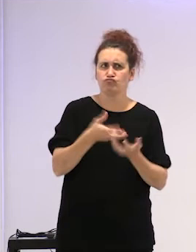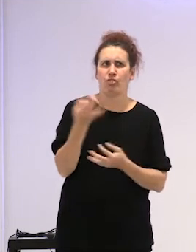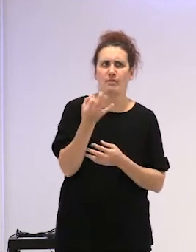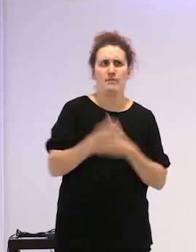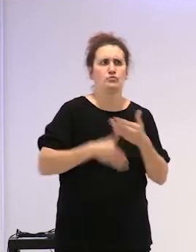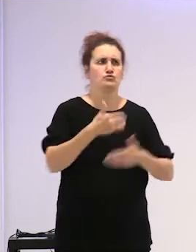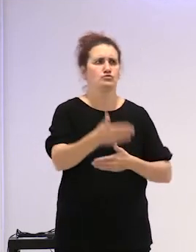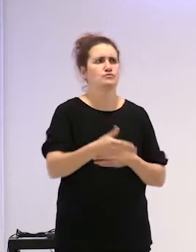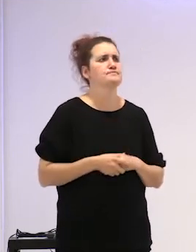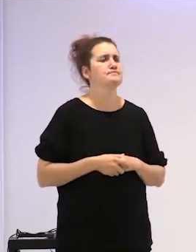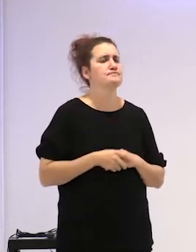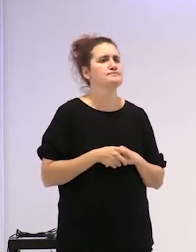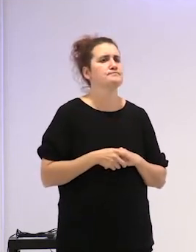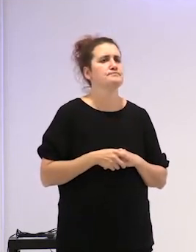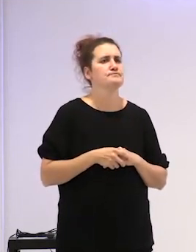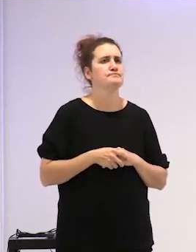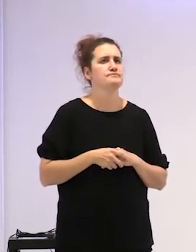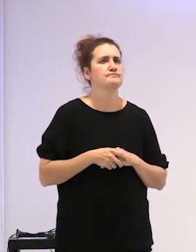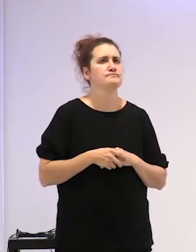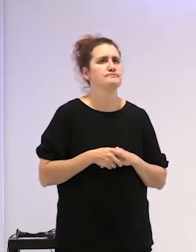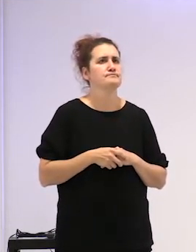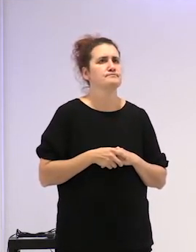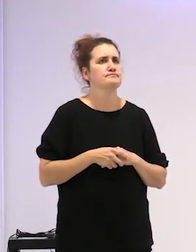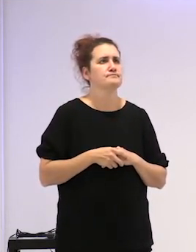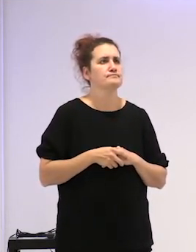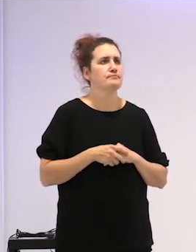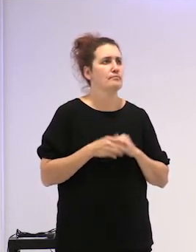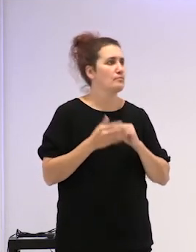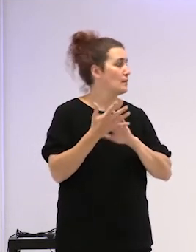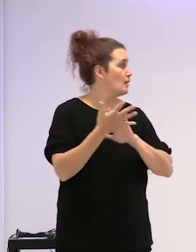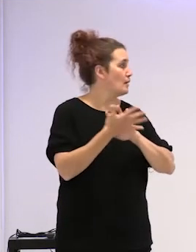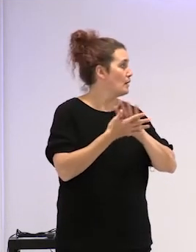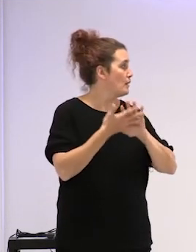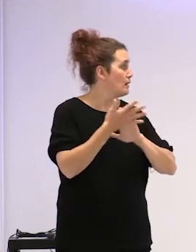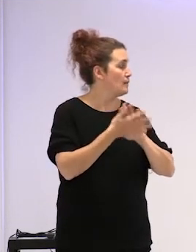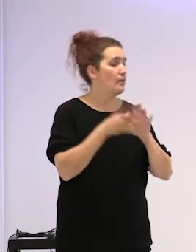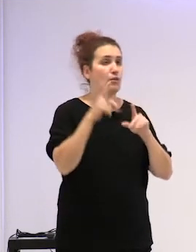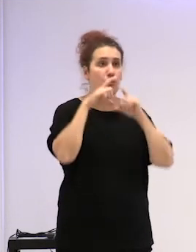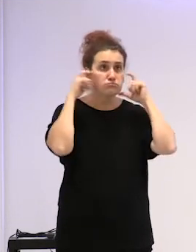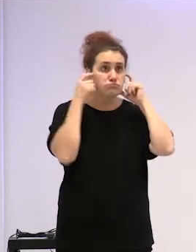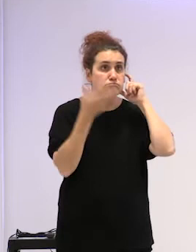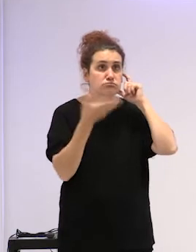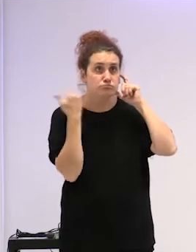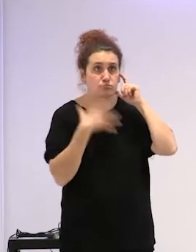Bueno, hablando de esto, de lo que está dicho, ¿me puedo quitar para hablar? Vale, gracias.